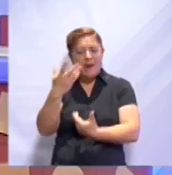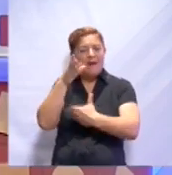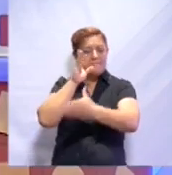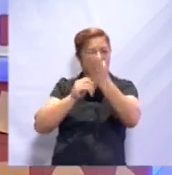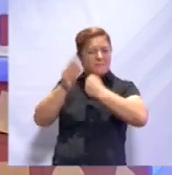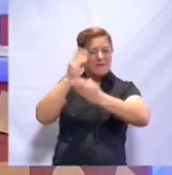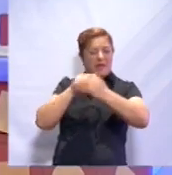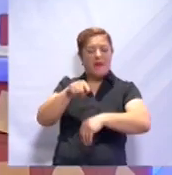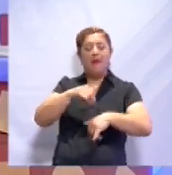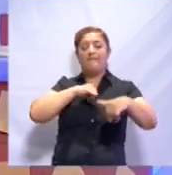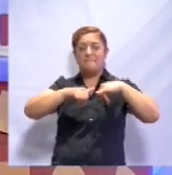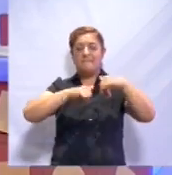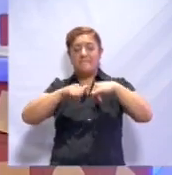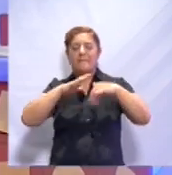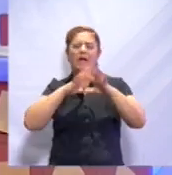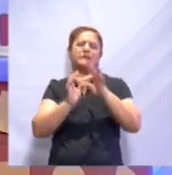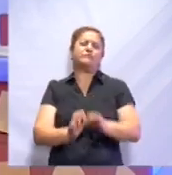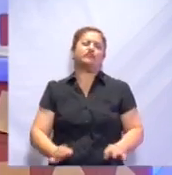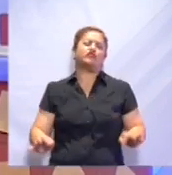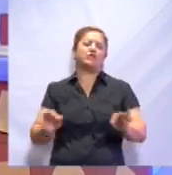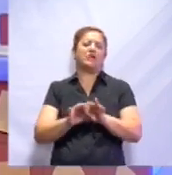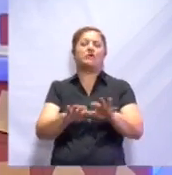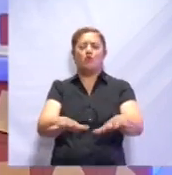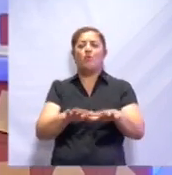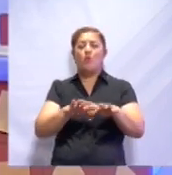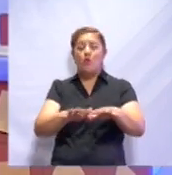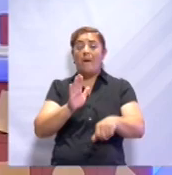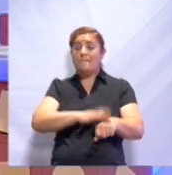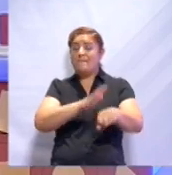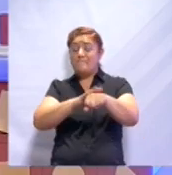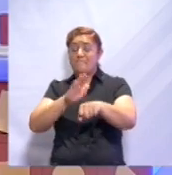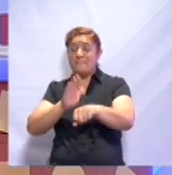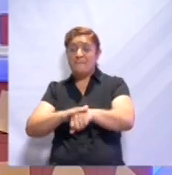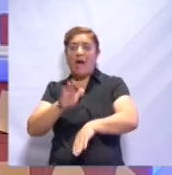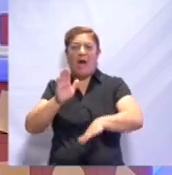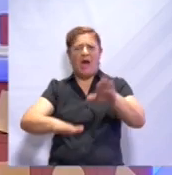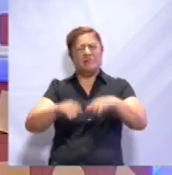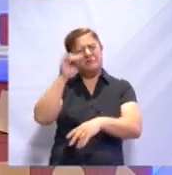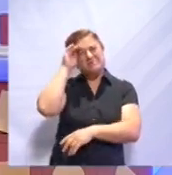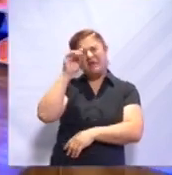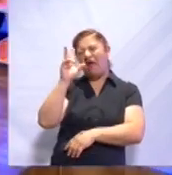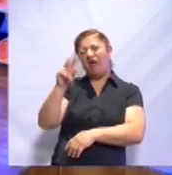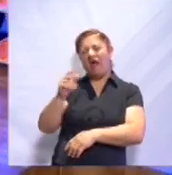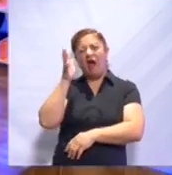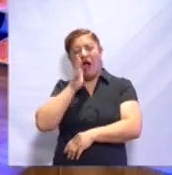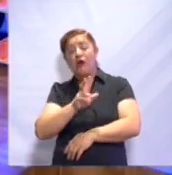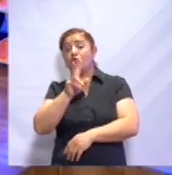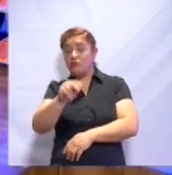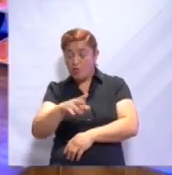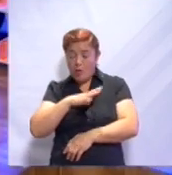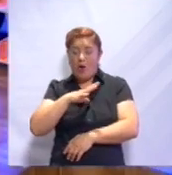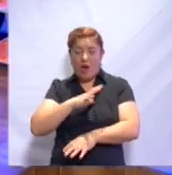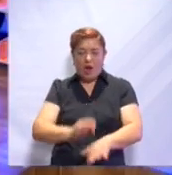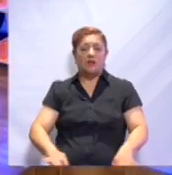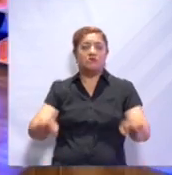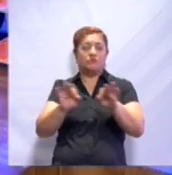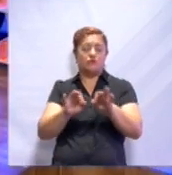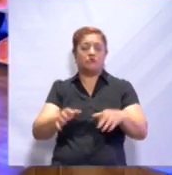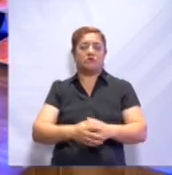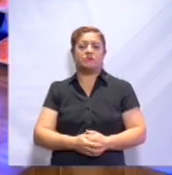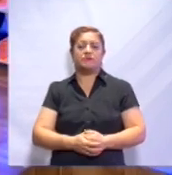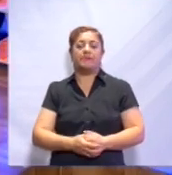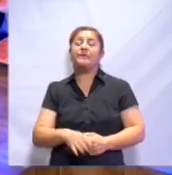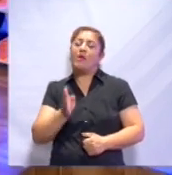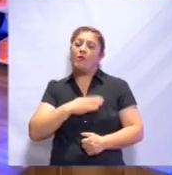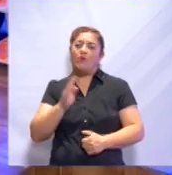que los mapas tienen una importancia muchísimo mayor de la que a veces creemos, ¿no, Viri? Efectivamente. Y bueno, pues ahora